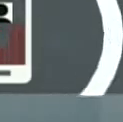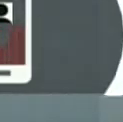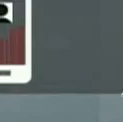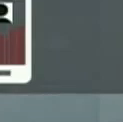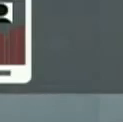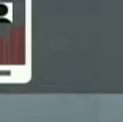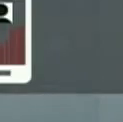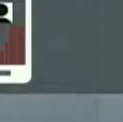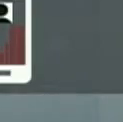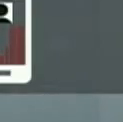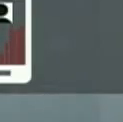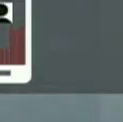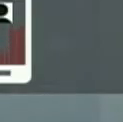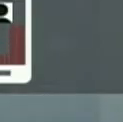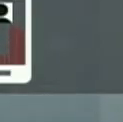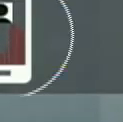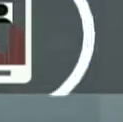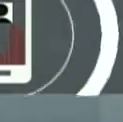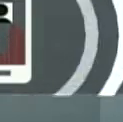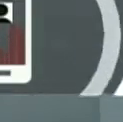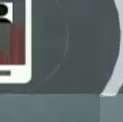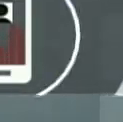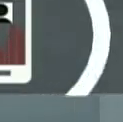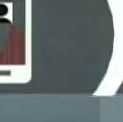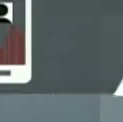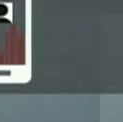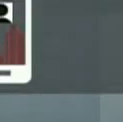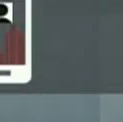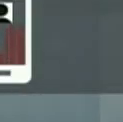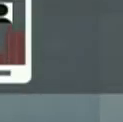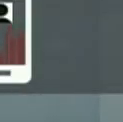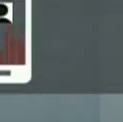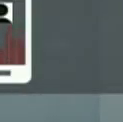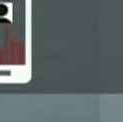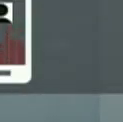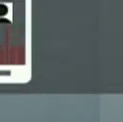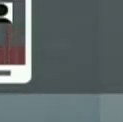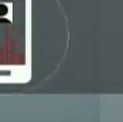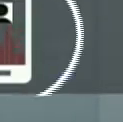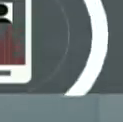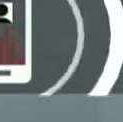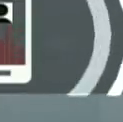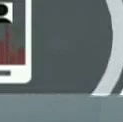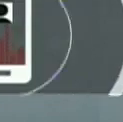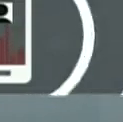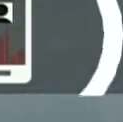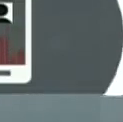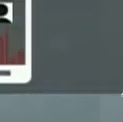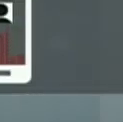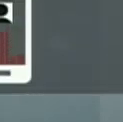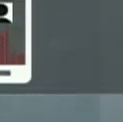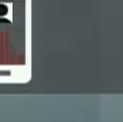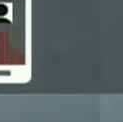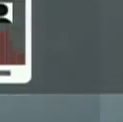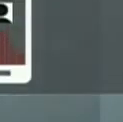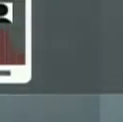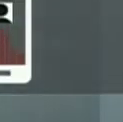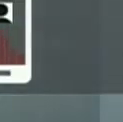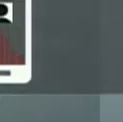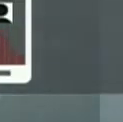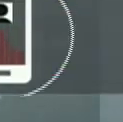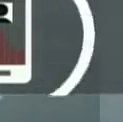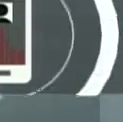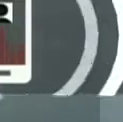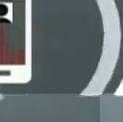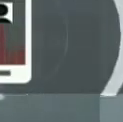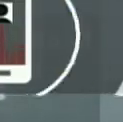Agradecemos al presidente Maduro, su sensibilidad, su lado humano, y más que eso, su espíritu